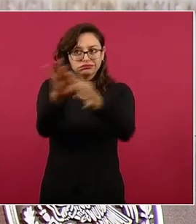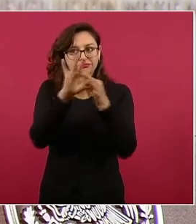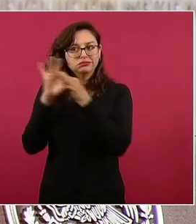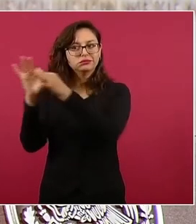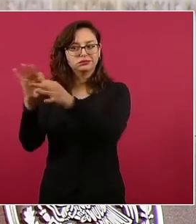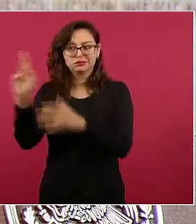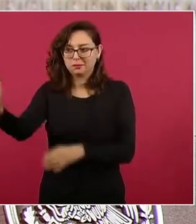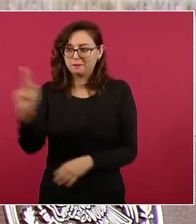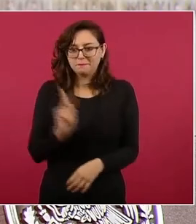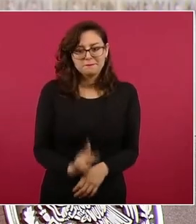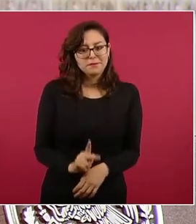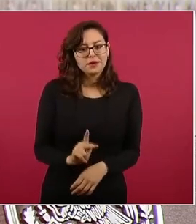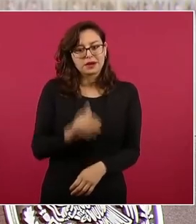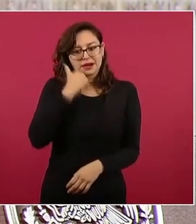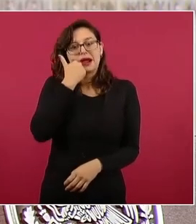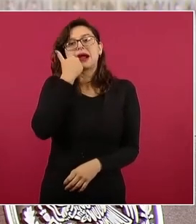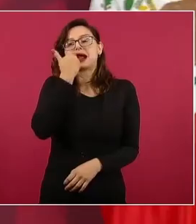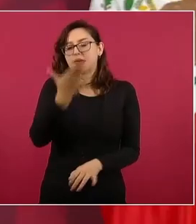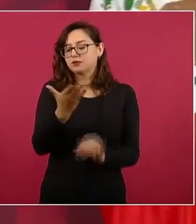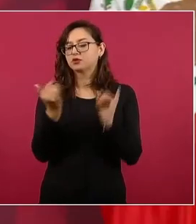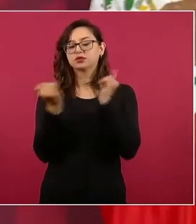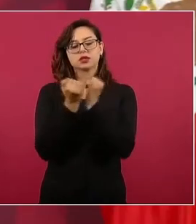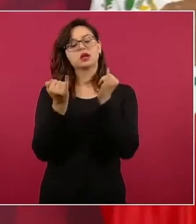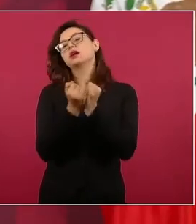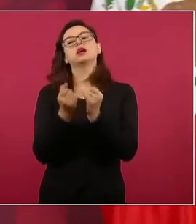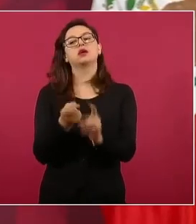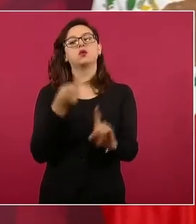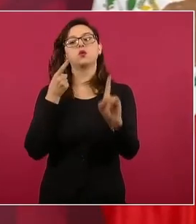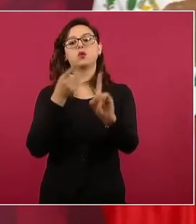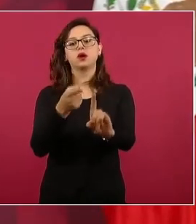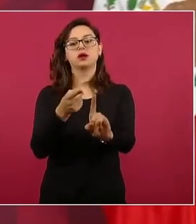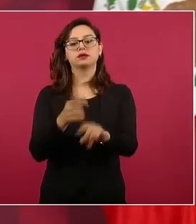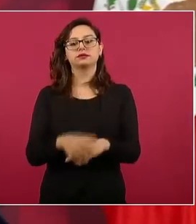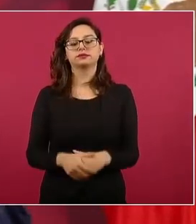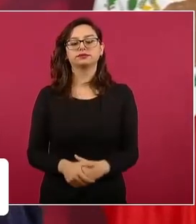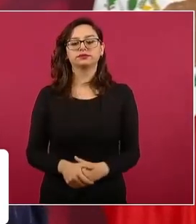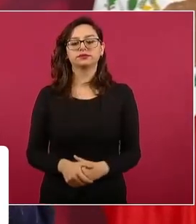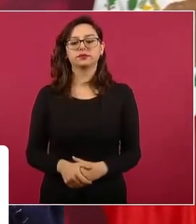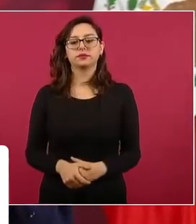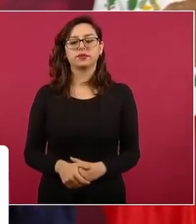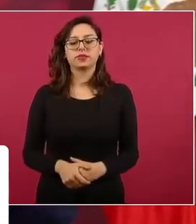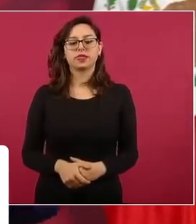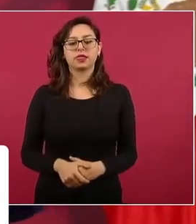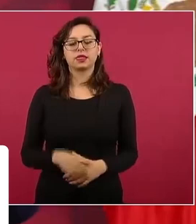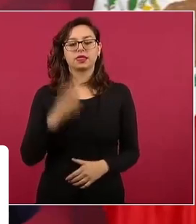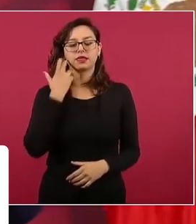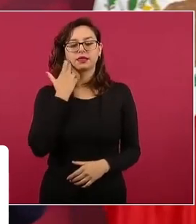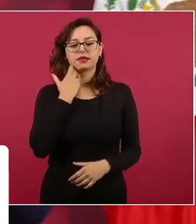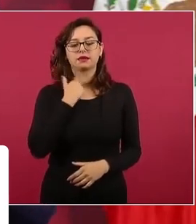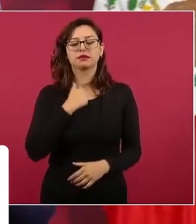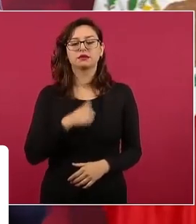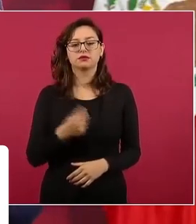ese es nuestro planteamiento estamos buscando eso